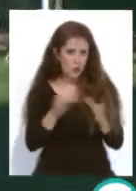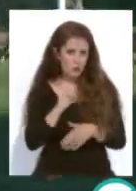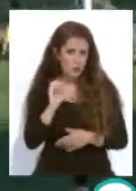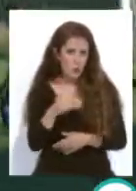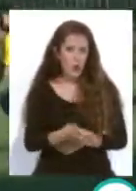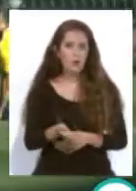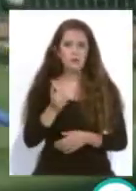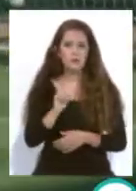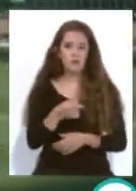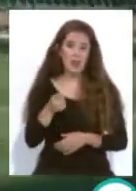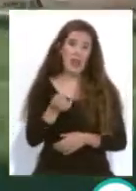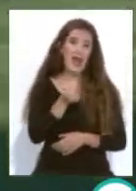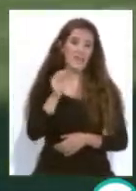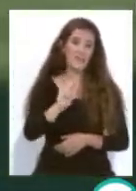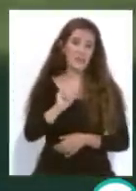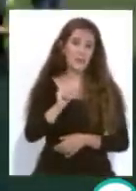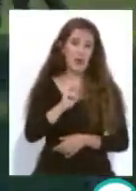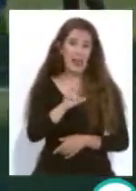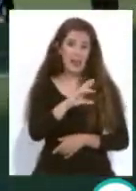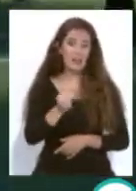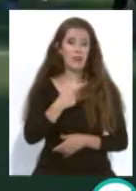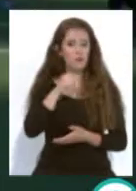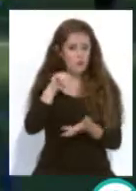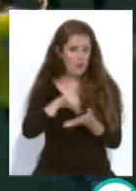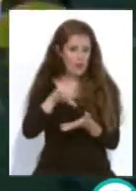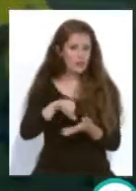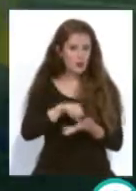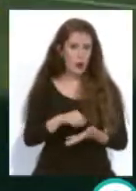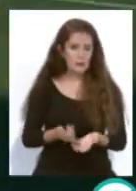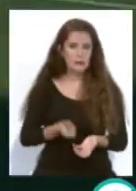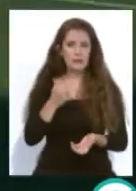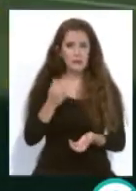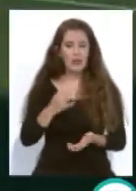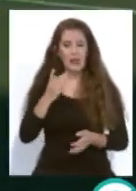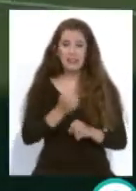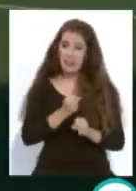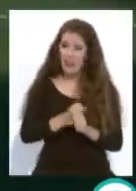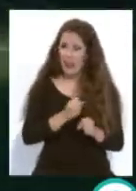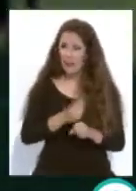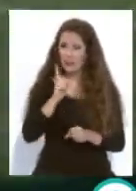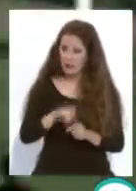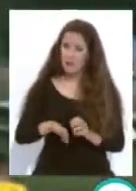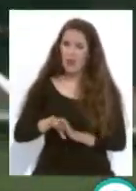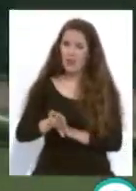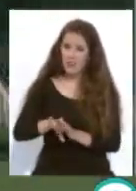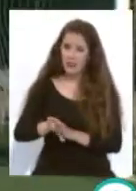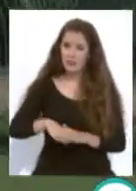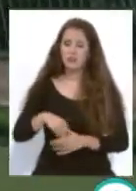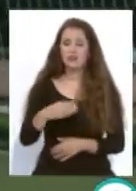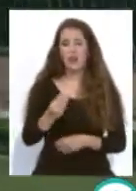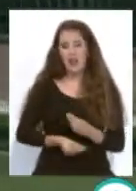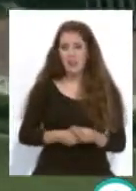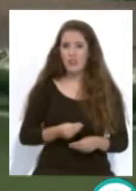porque Javi Pérez como decíamos es un jugador un centrocampista ha estado jugando en banda derecha haciendo las veces de lateral de carrilero